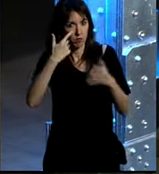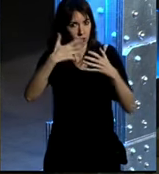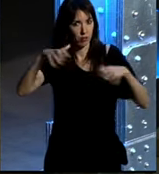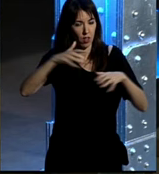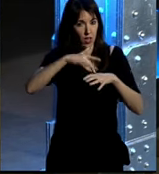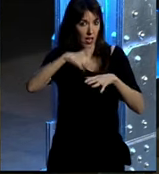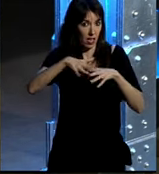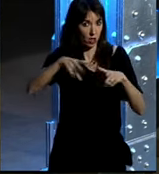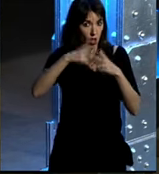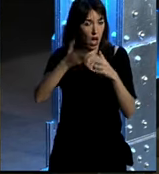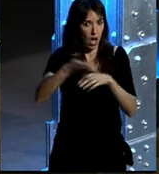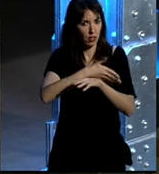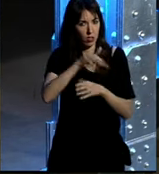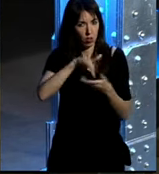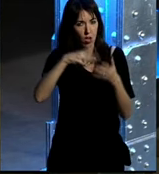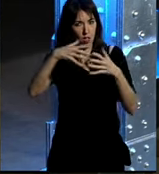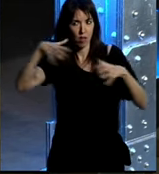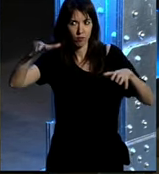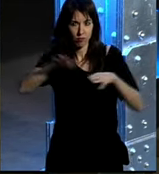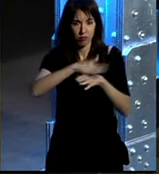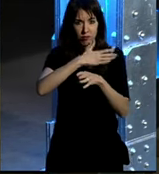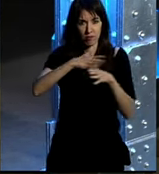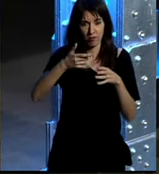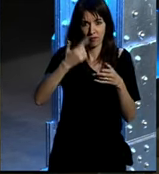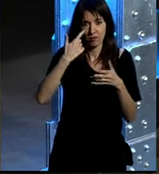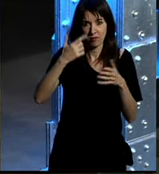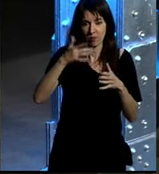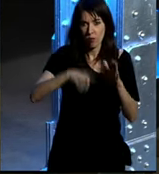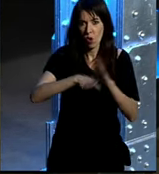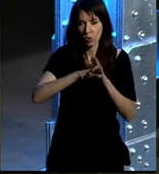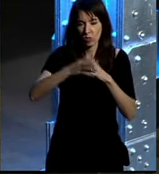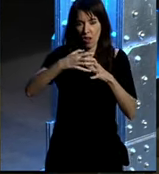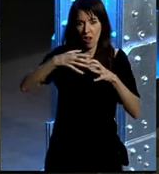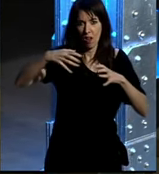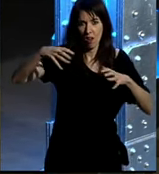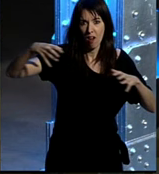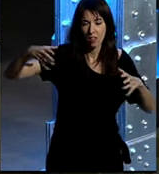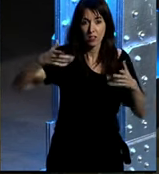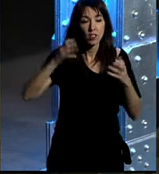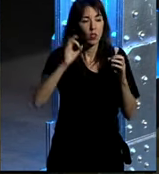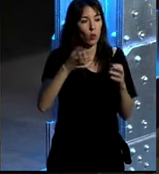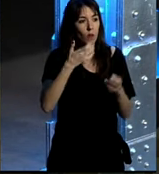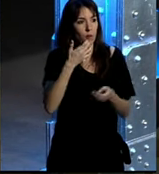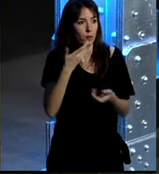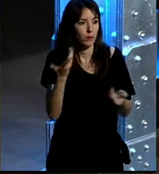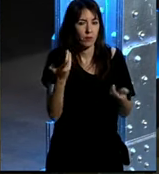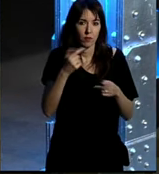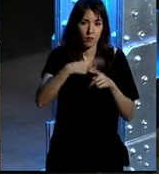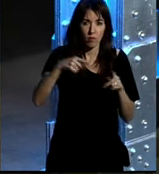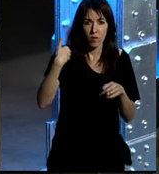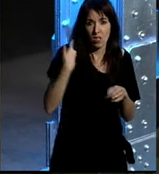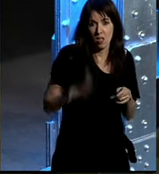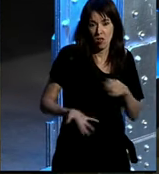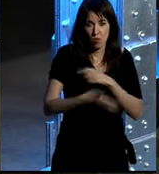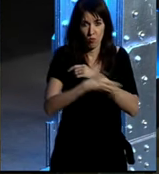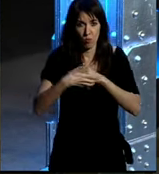había antes de las redes sociales y que obviamente seguirá profundizándose igual que se profundiza en la diferencia entre ricos